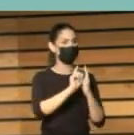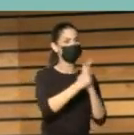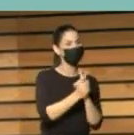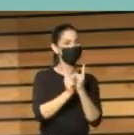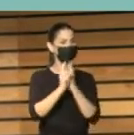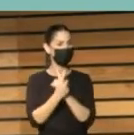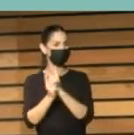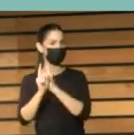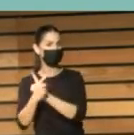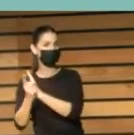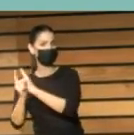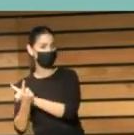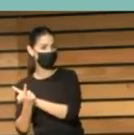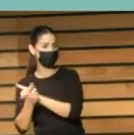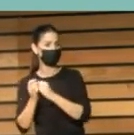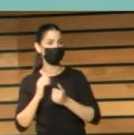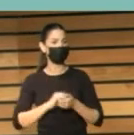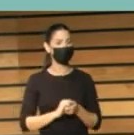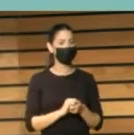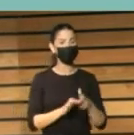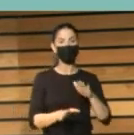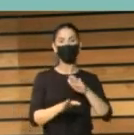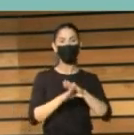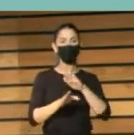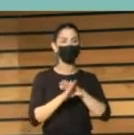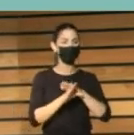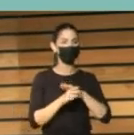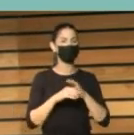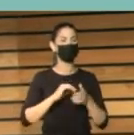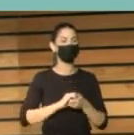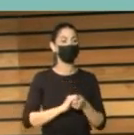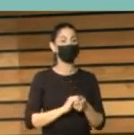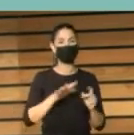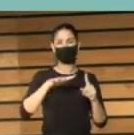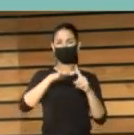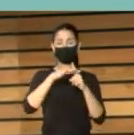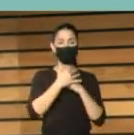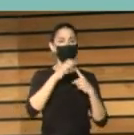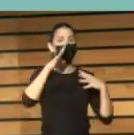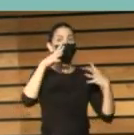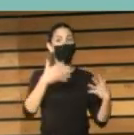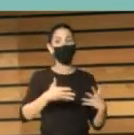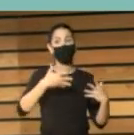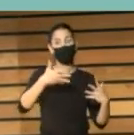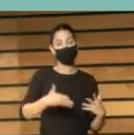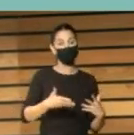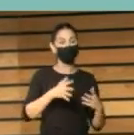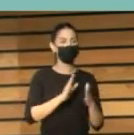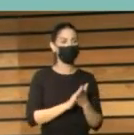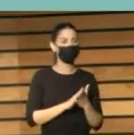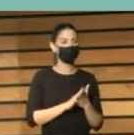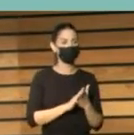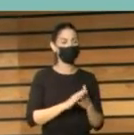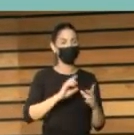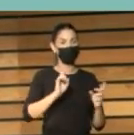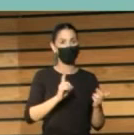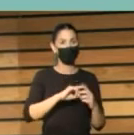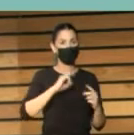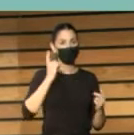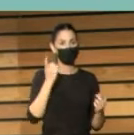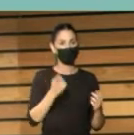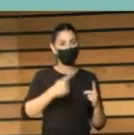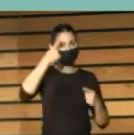con el riesgo que de ellos se deriva, la situación actual ha puesto de relieve que el papel de las